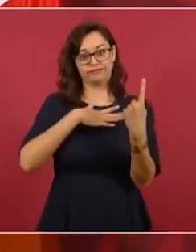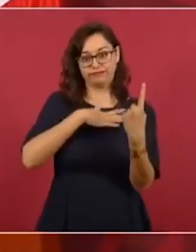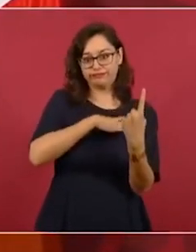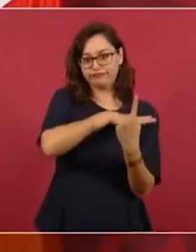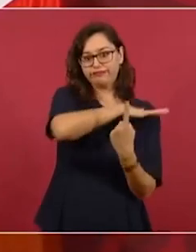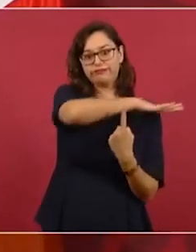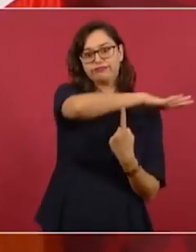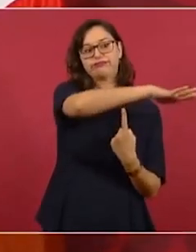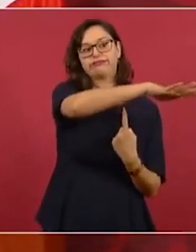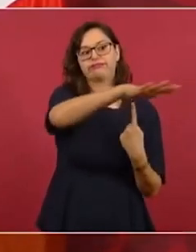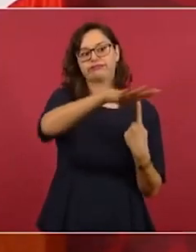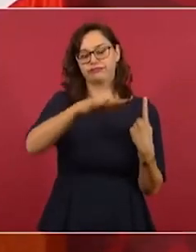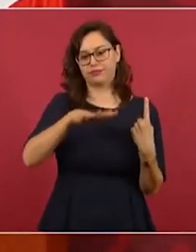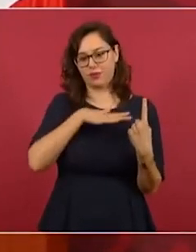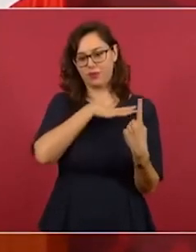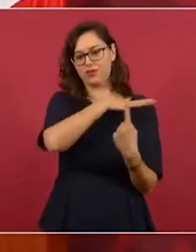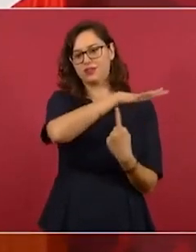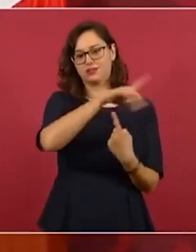referencia